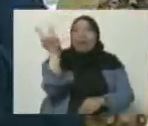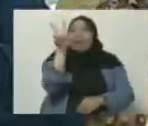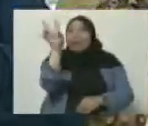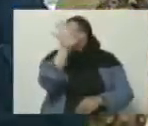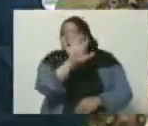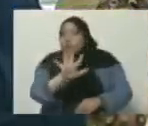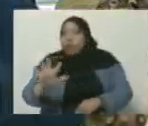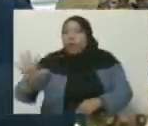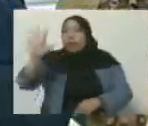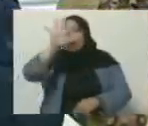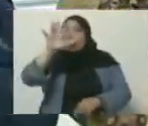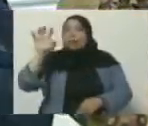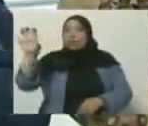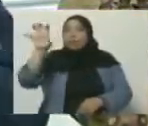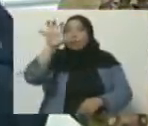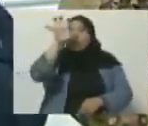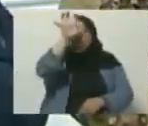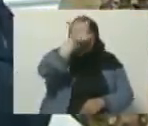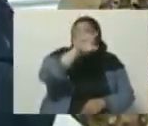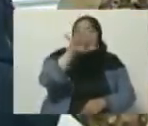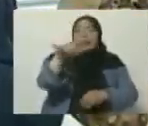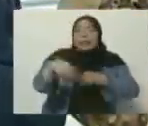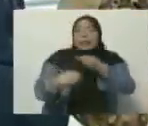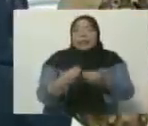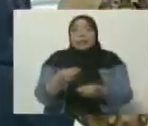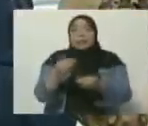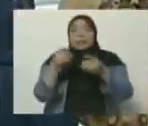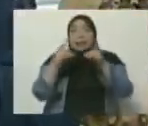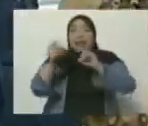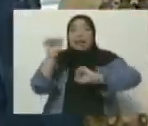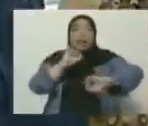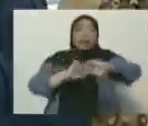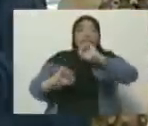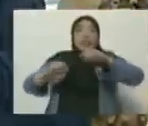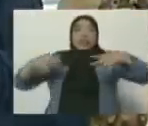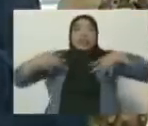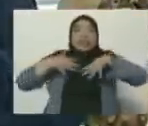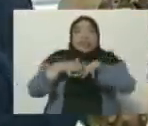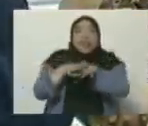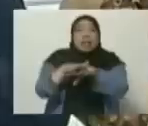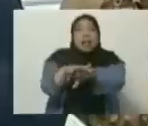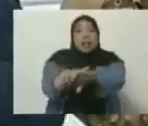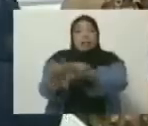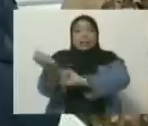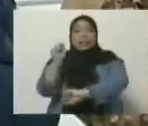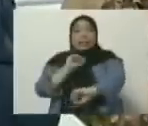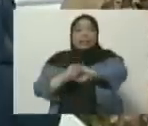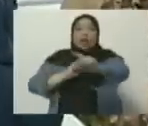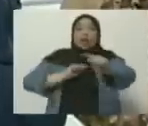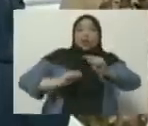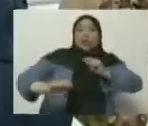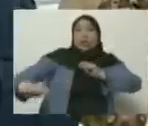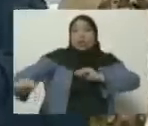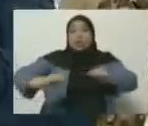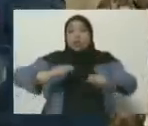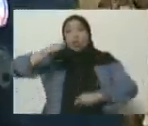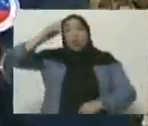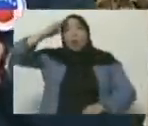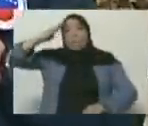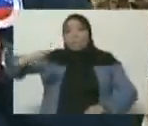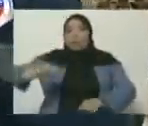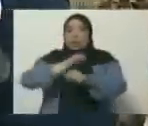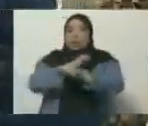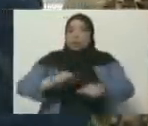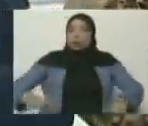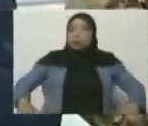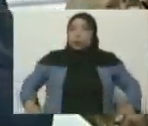sistema de defensa integral de la nación, los órganos de dirección para la defensa integral de la nación, coordinación directa con la Fuerza Armada Nacional Bolivariana,